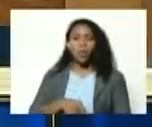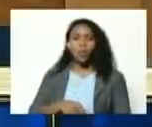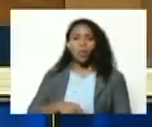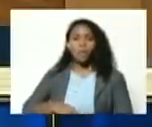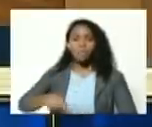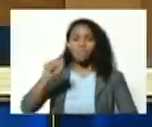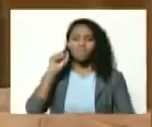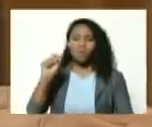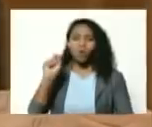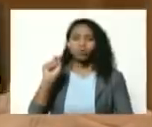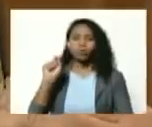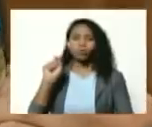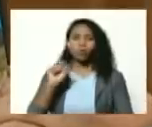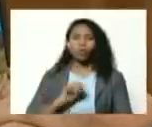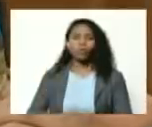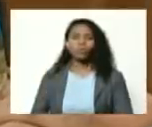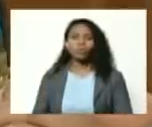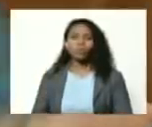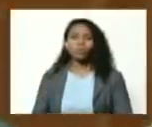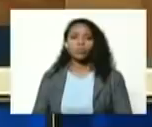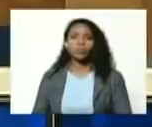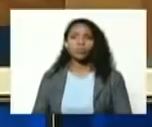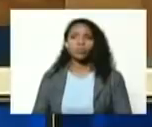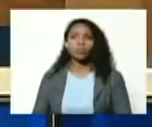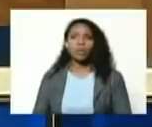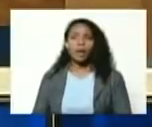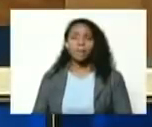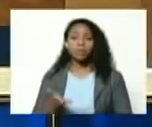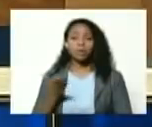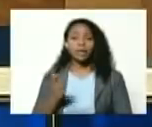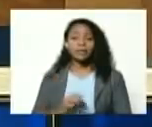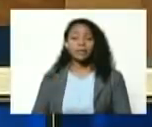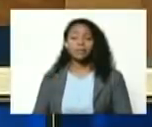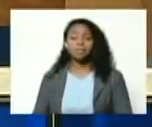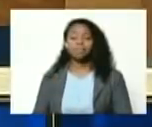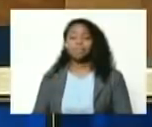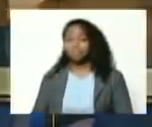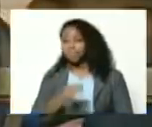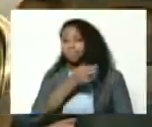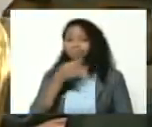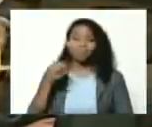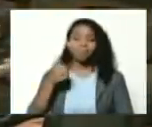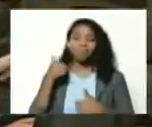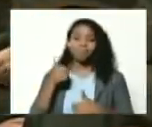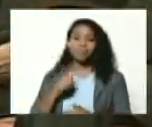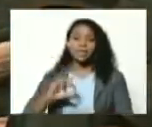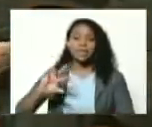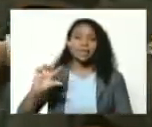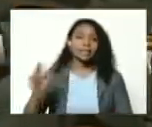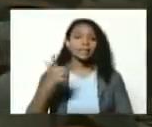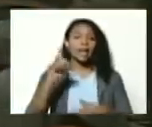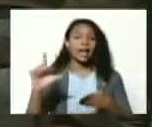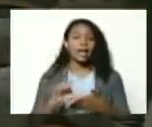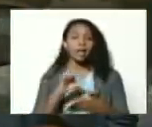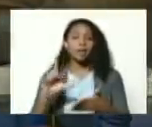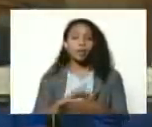punto itinerario una belleza tercer libro